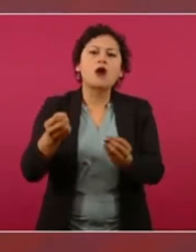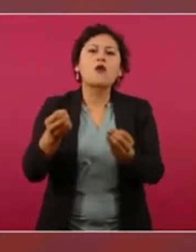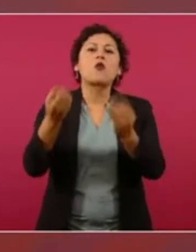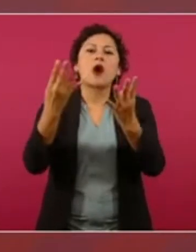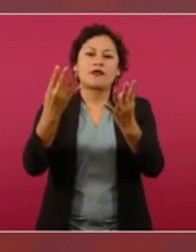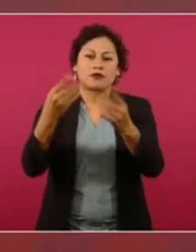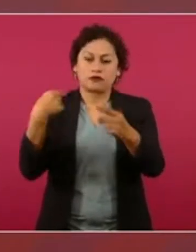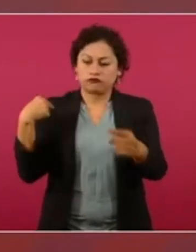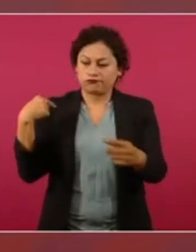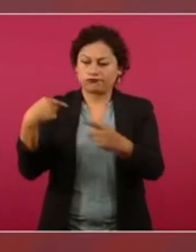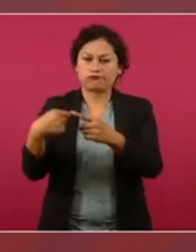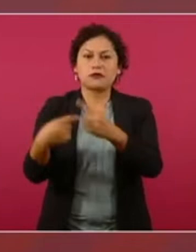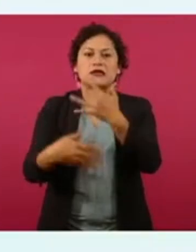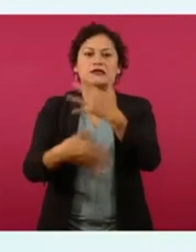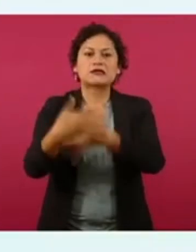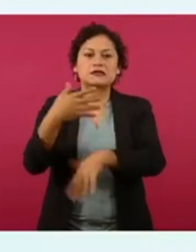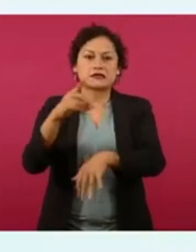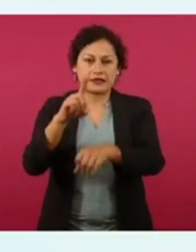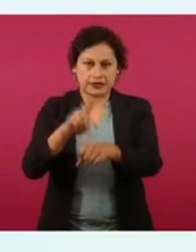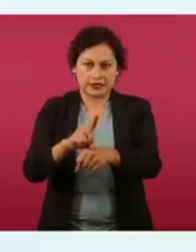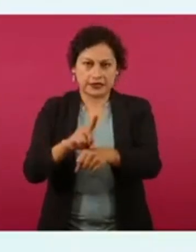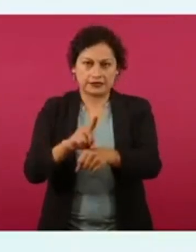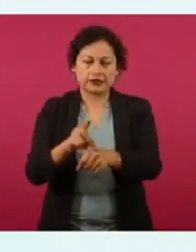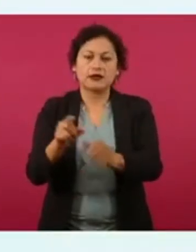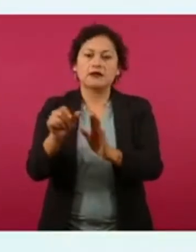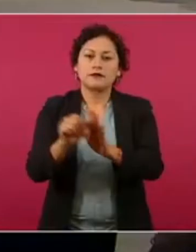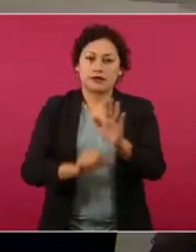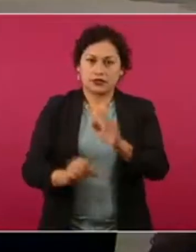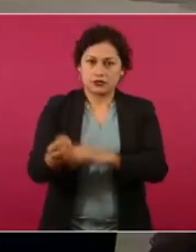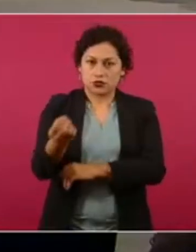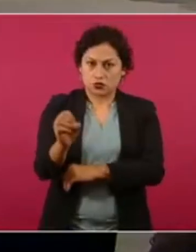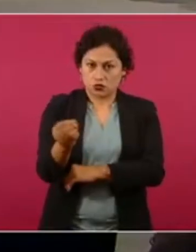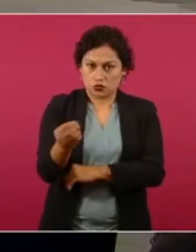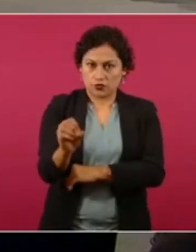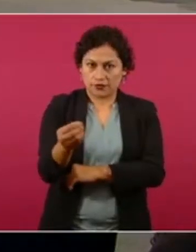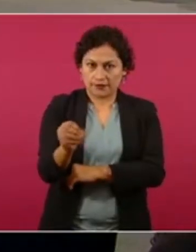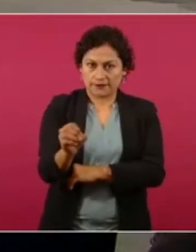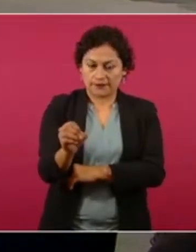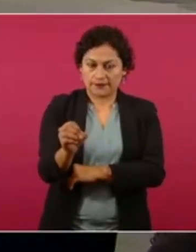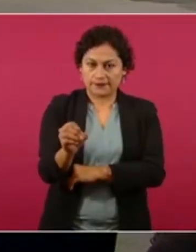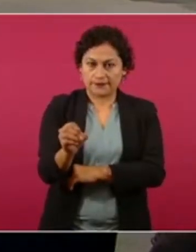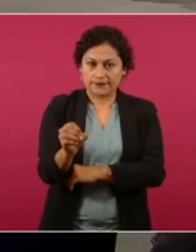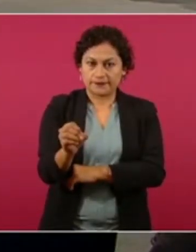quincena de octubre y ya